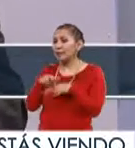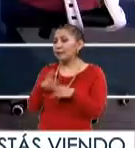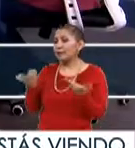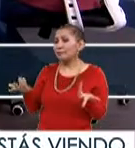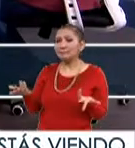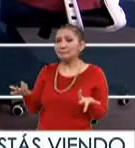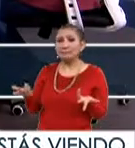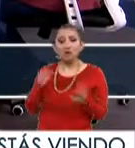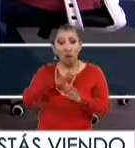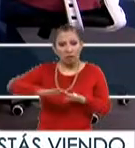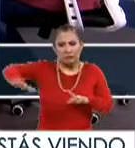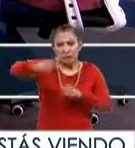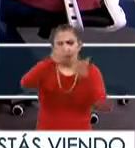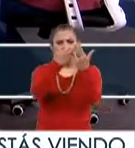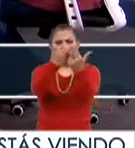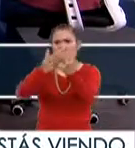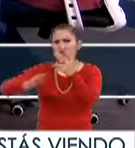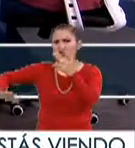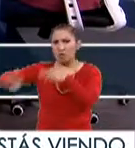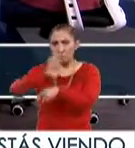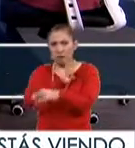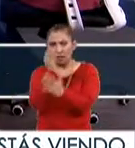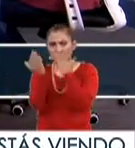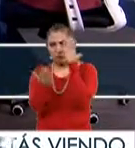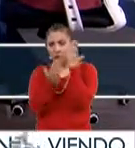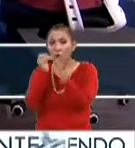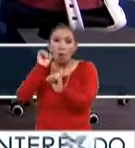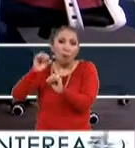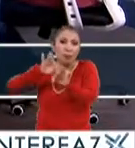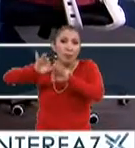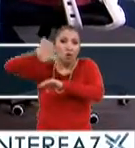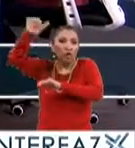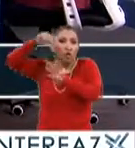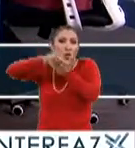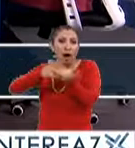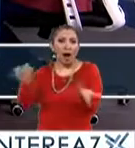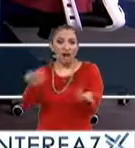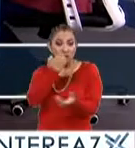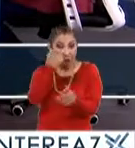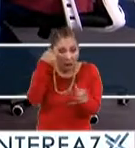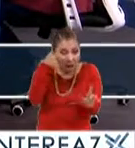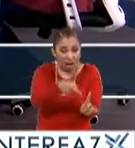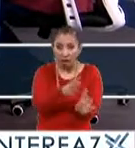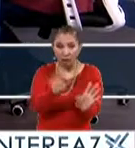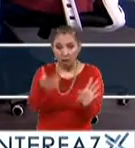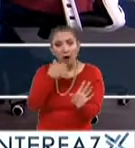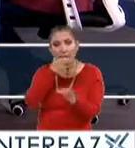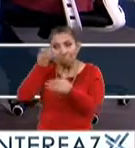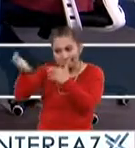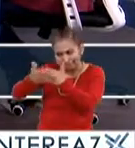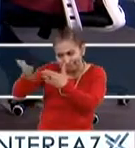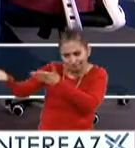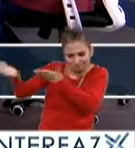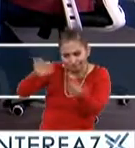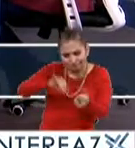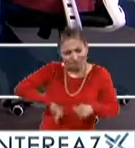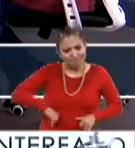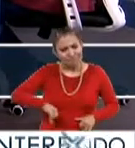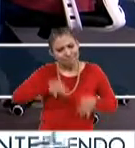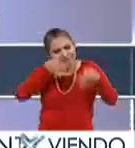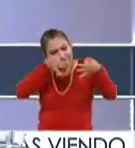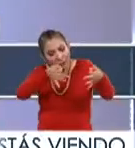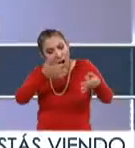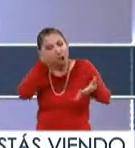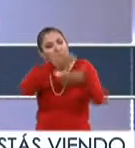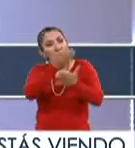Educación Pública. No, es un campo tremendo que existe. Entonces, lo que propiciamos fue esa, llamarles la atención a los alumnos para que se interesaran en